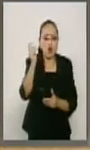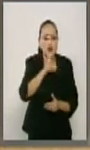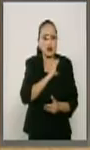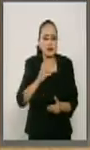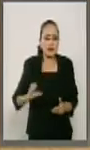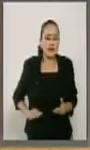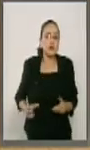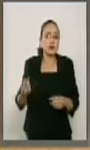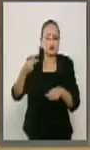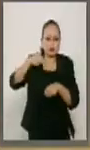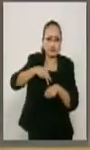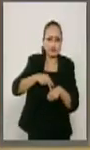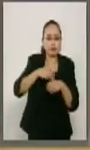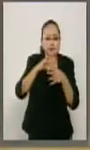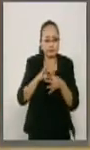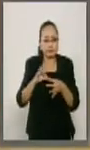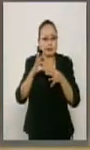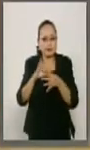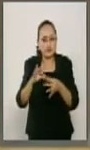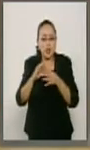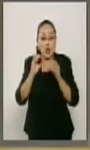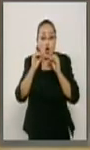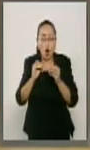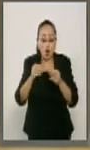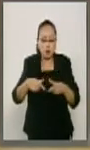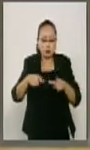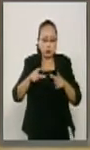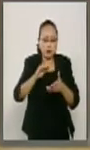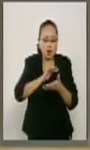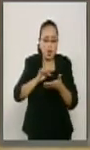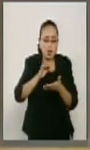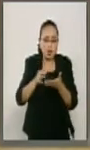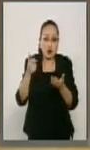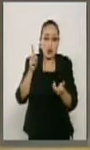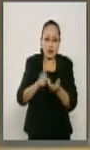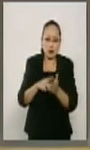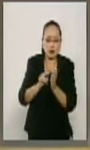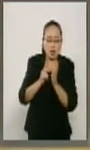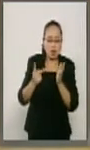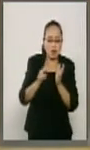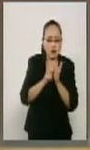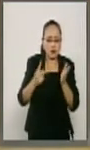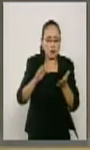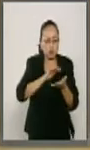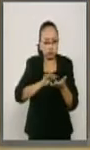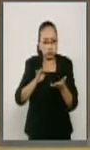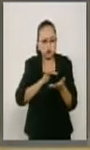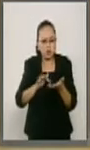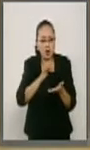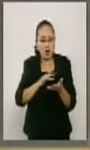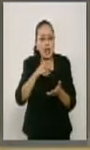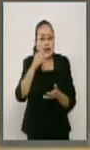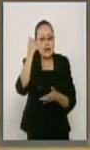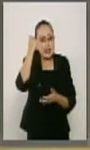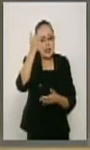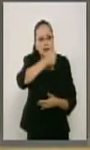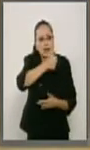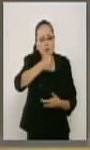o quienes las leyeron quizás en las notas periodísticas saben perfectamente